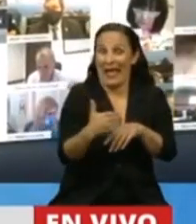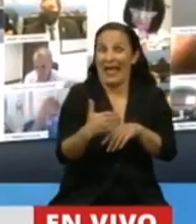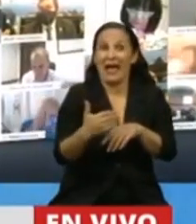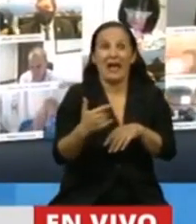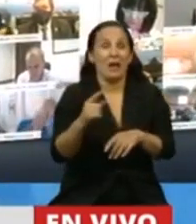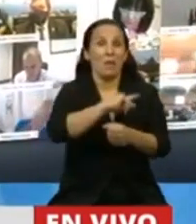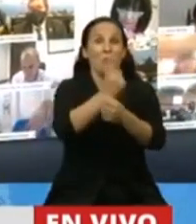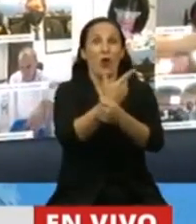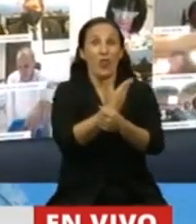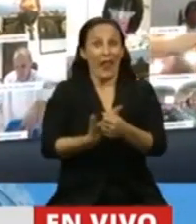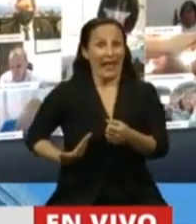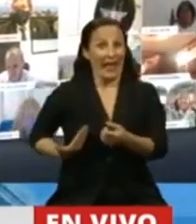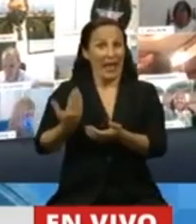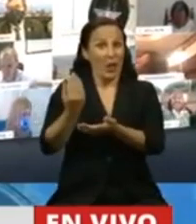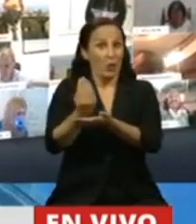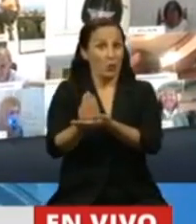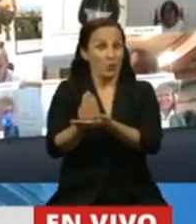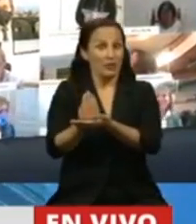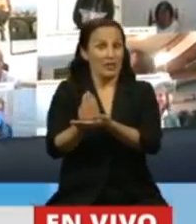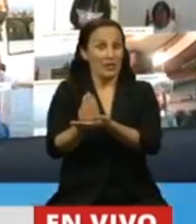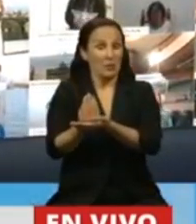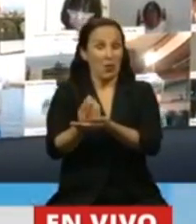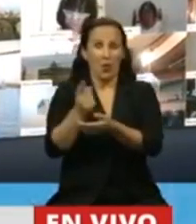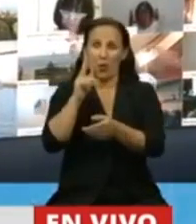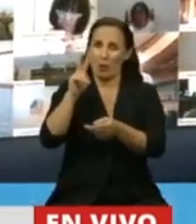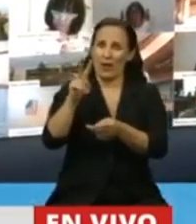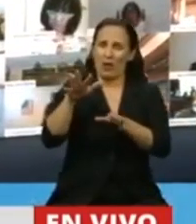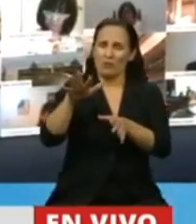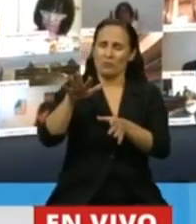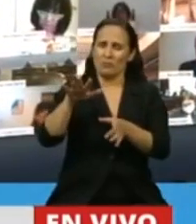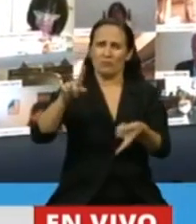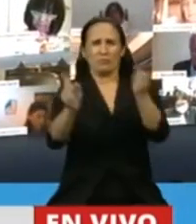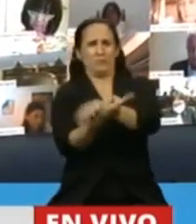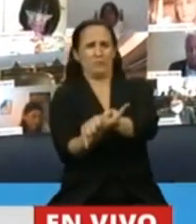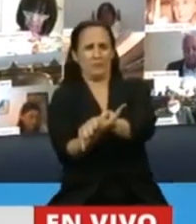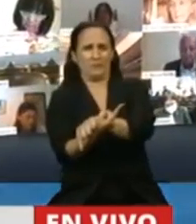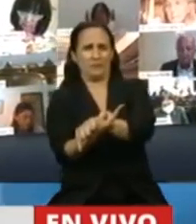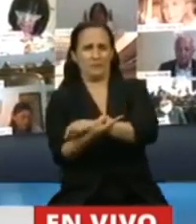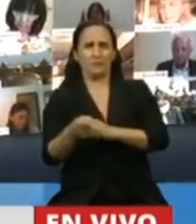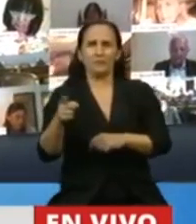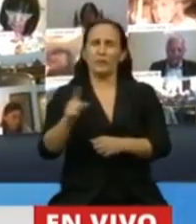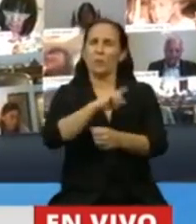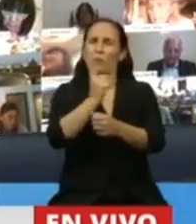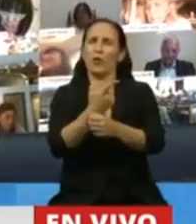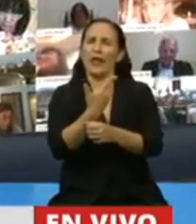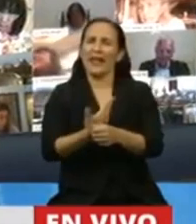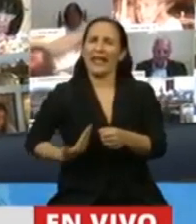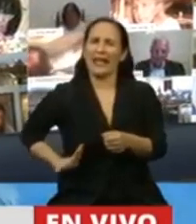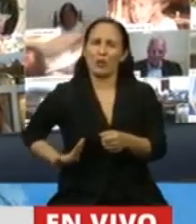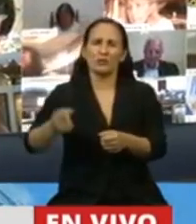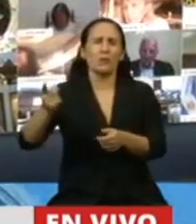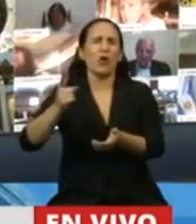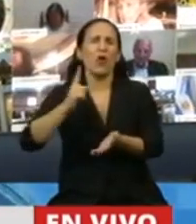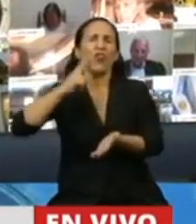Ejecutivo ha ido en camino contrario. El Poder Ejecutivo ha votado un decreto de